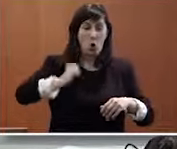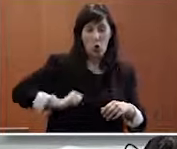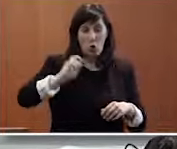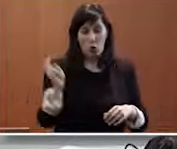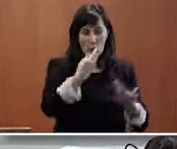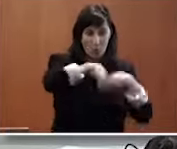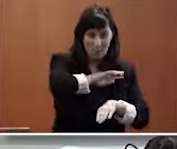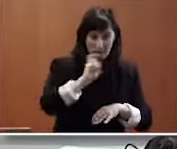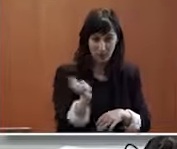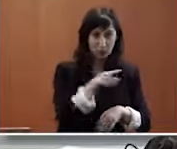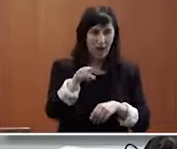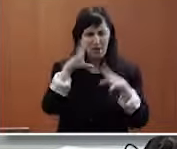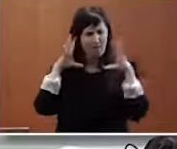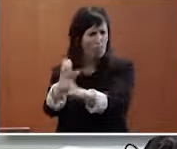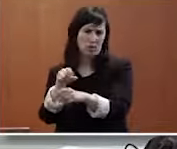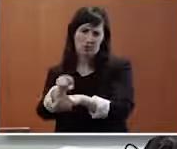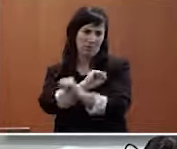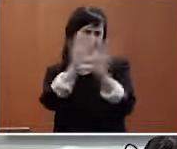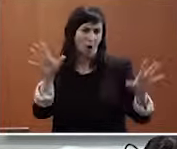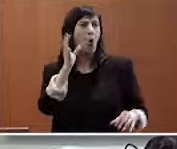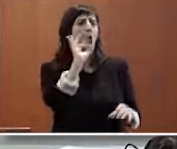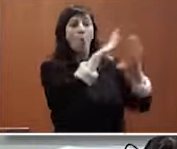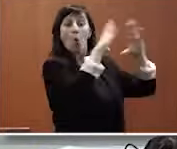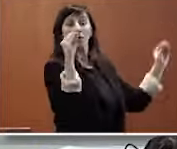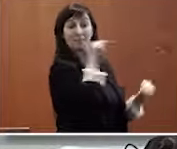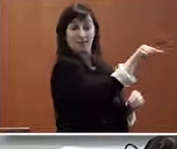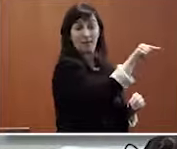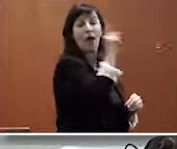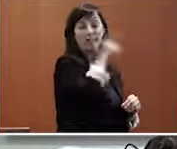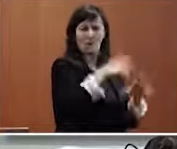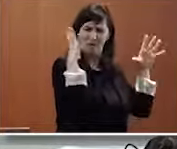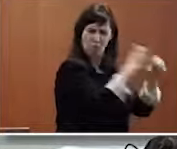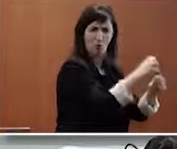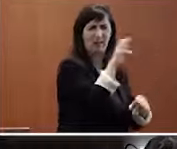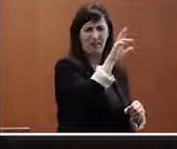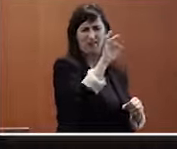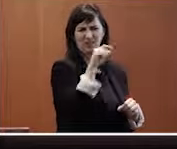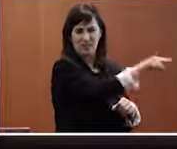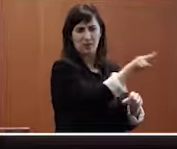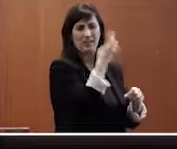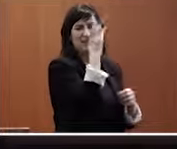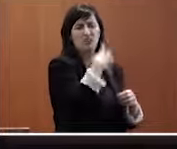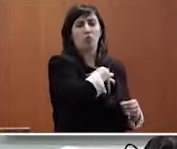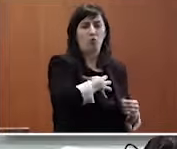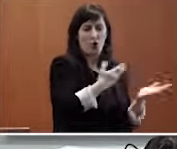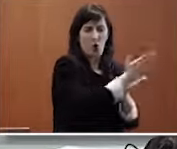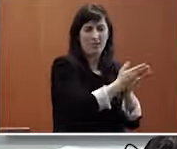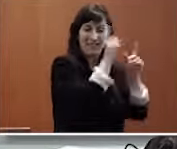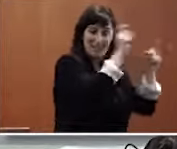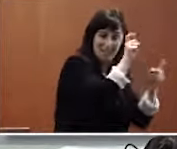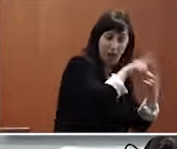é onde se teña que focalizar o compromiso. En o caso de unha universidade, como esta Universidade de La Coruña, en sus tres funciones de